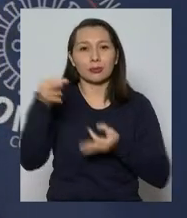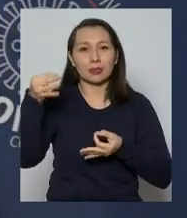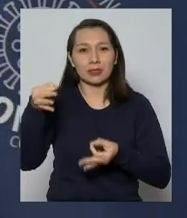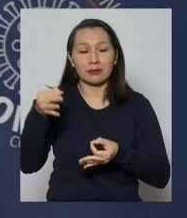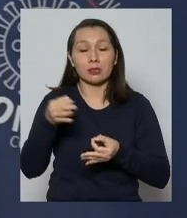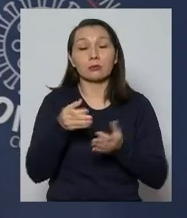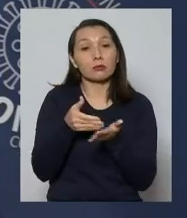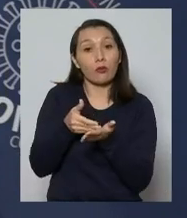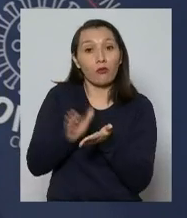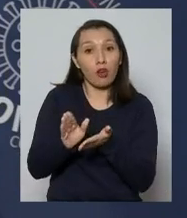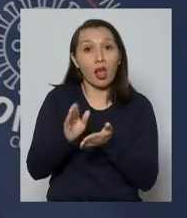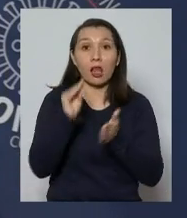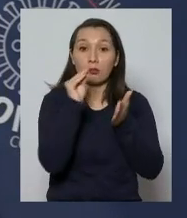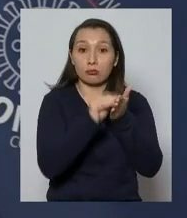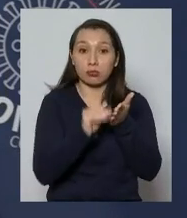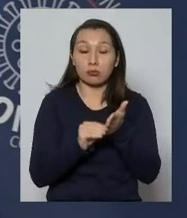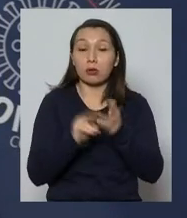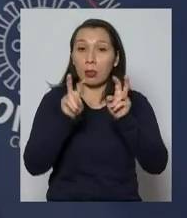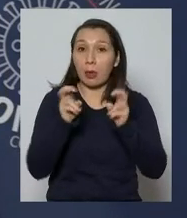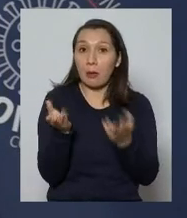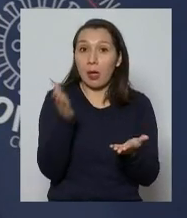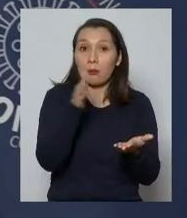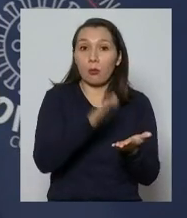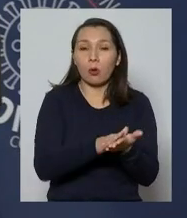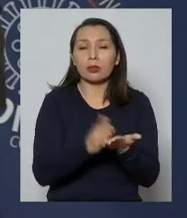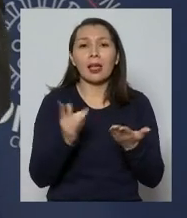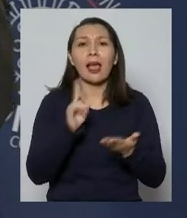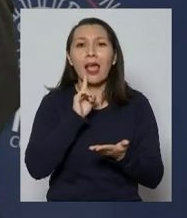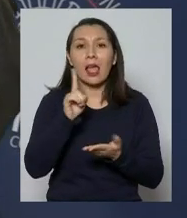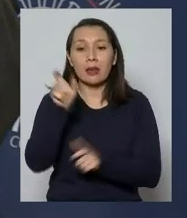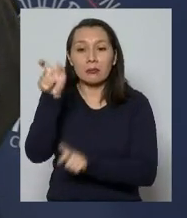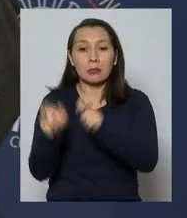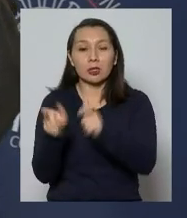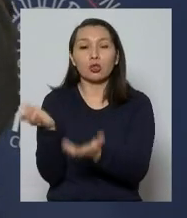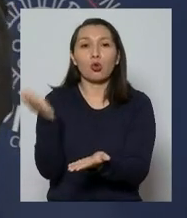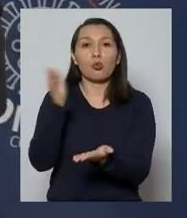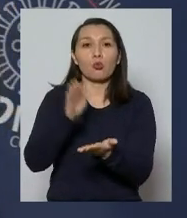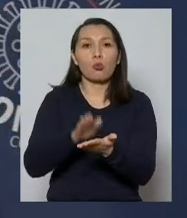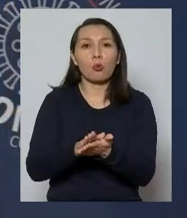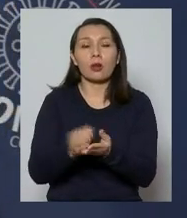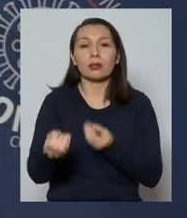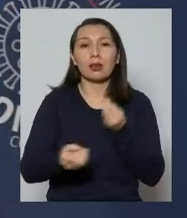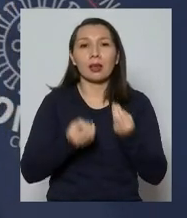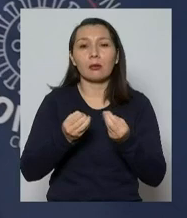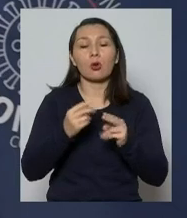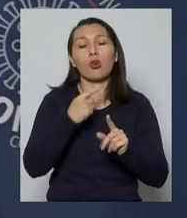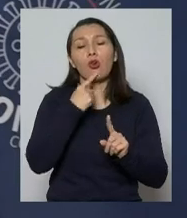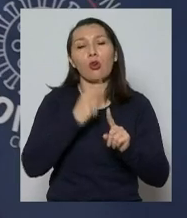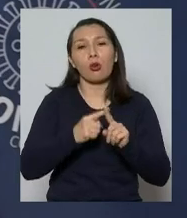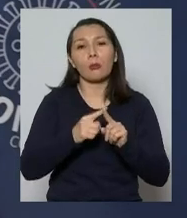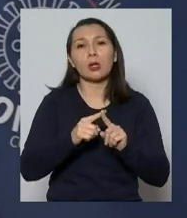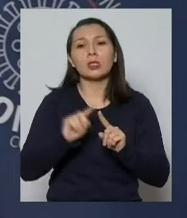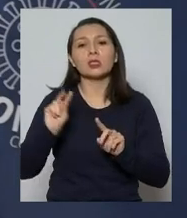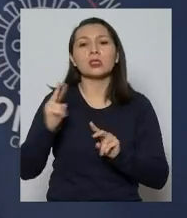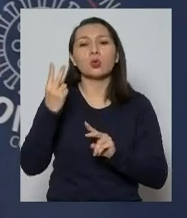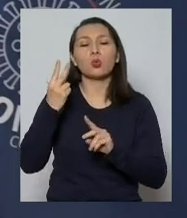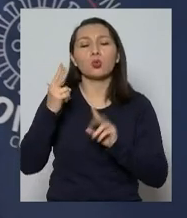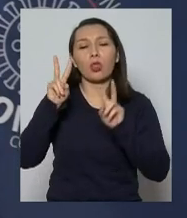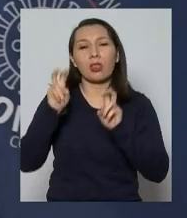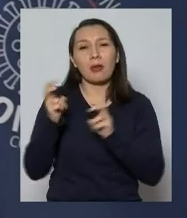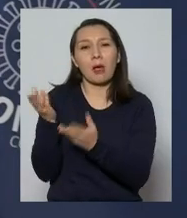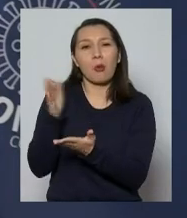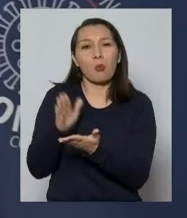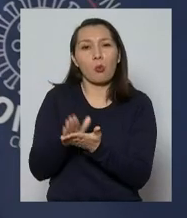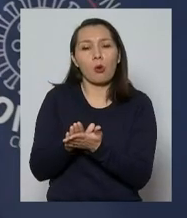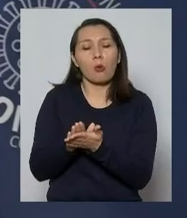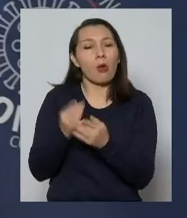excluyen de esas causas aquellos que fallecen por razones que se llaman secundarias o razones